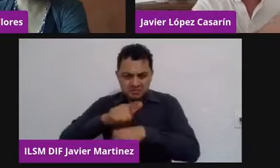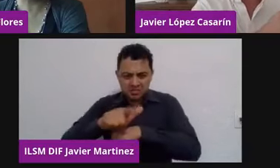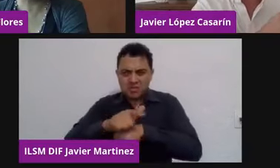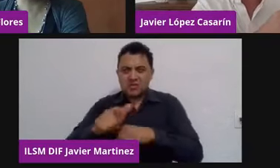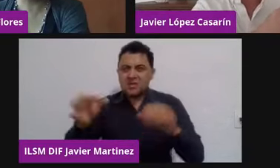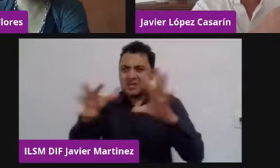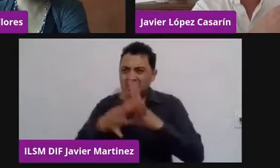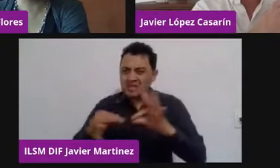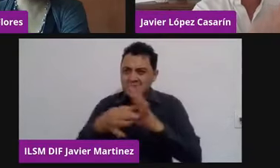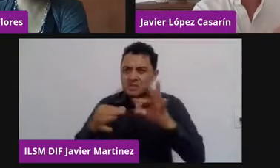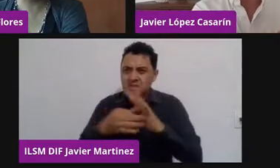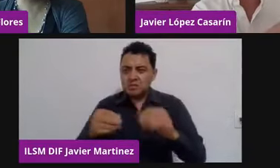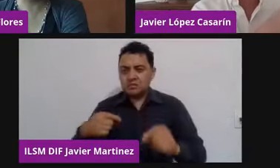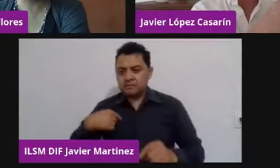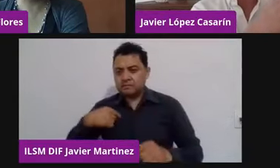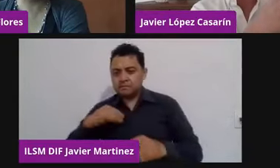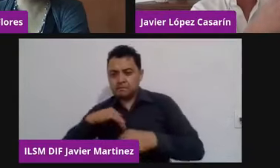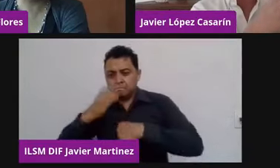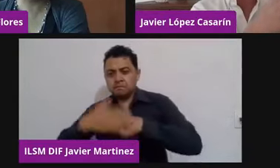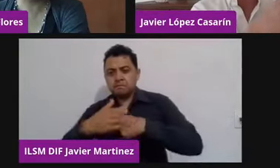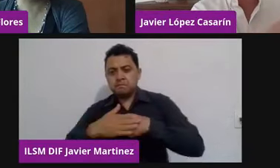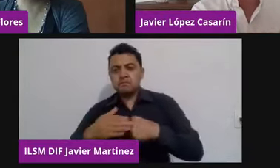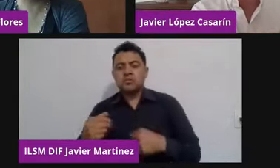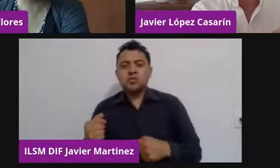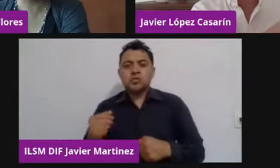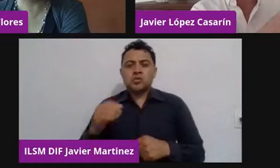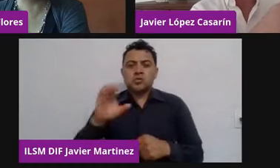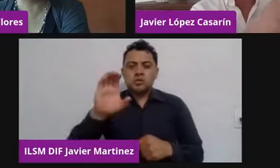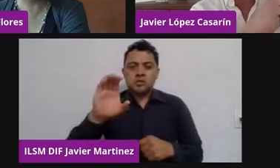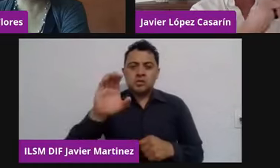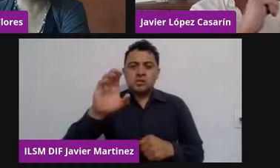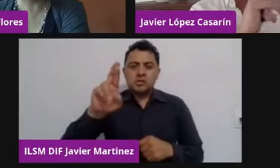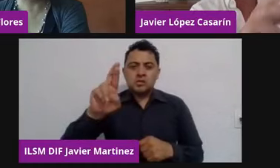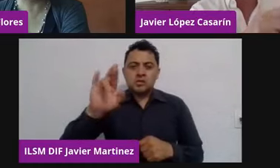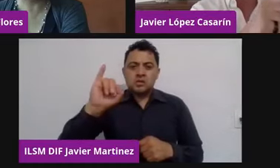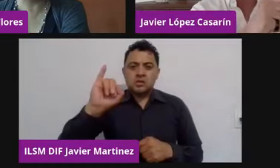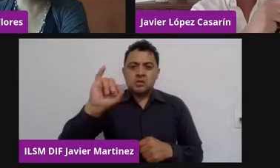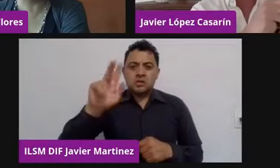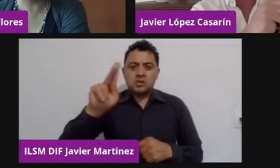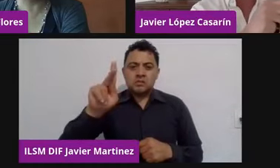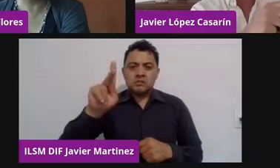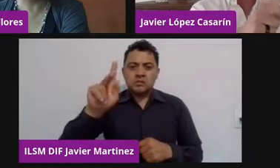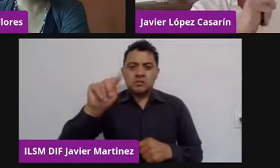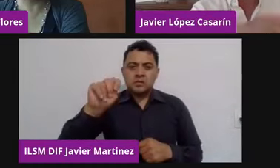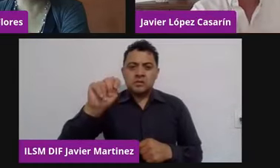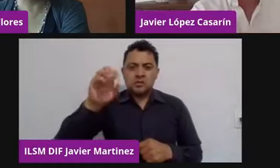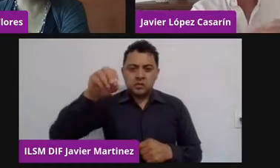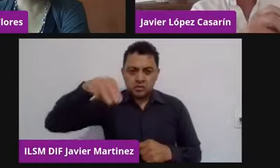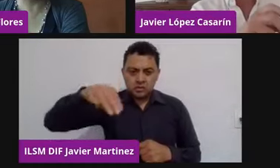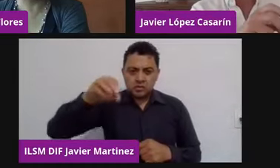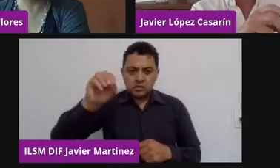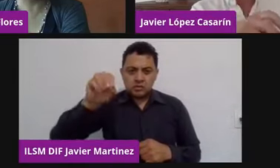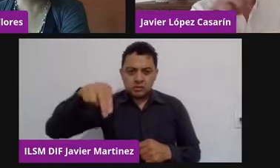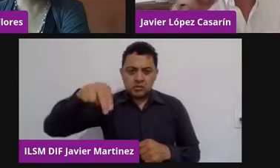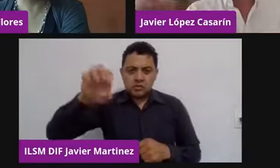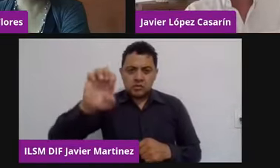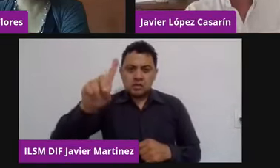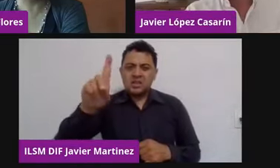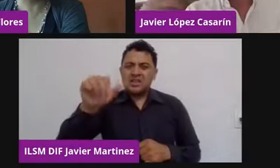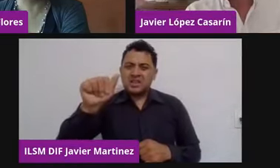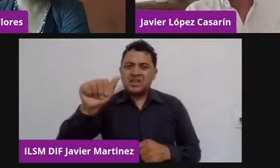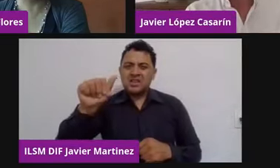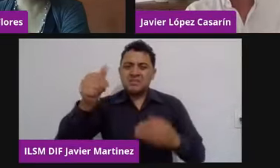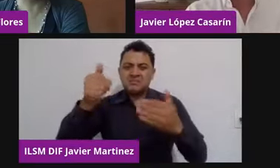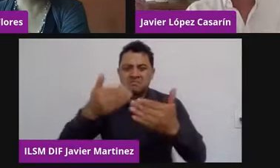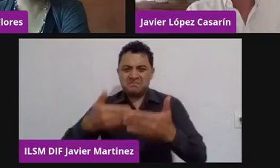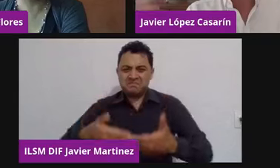aislado a entrepreneurs o personas vinculadas con la tecnología o del mundo financiero. Por alguna razón, habrá